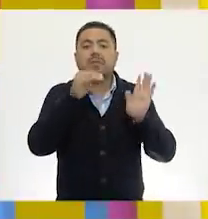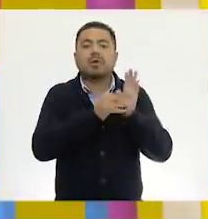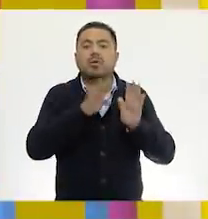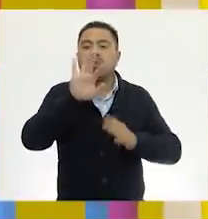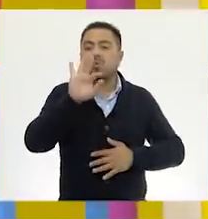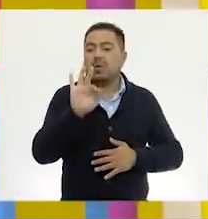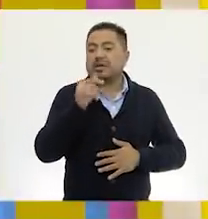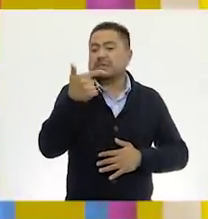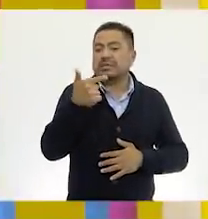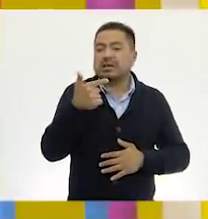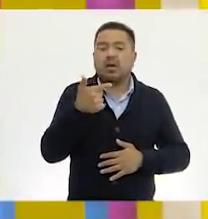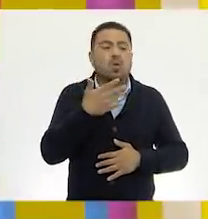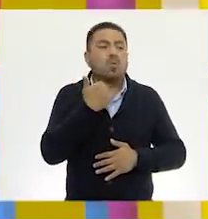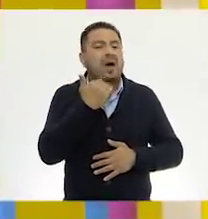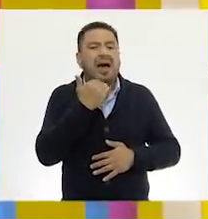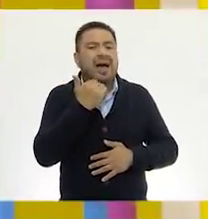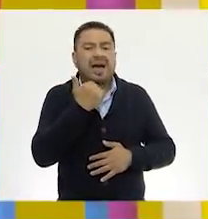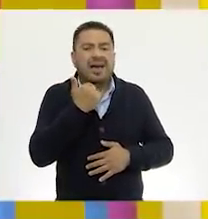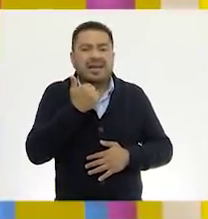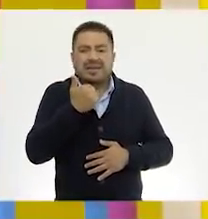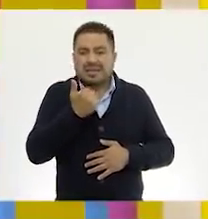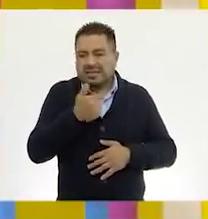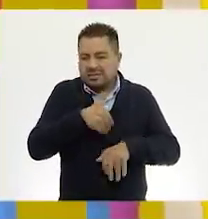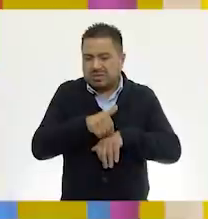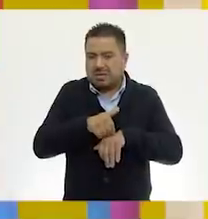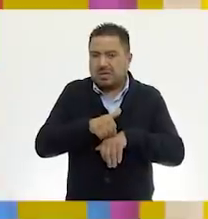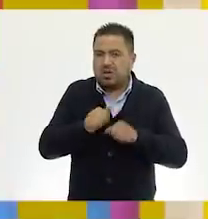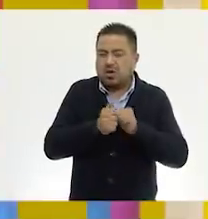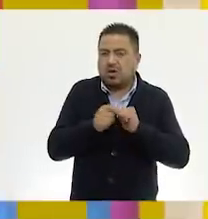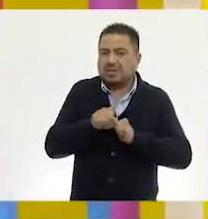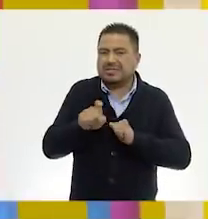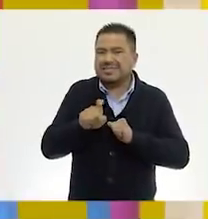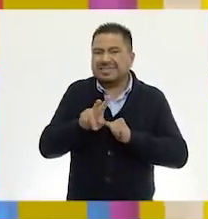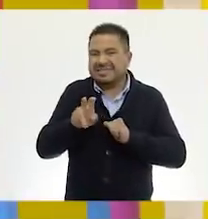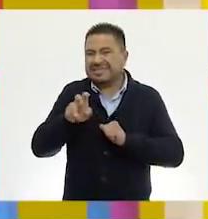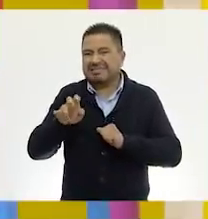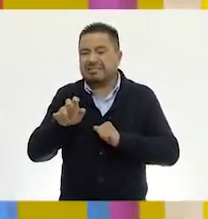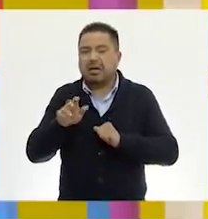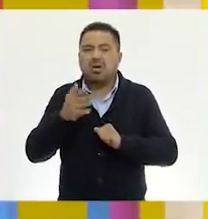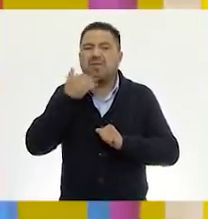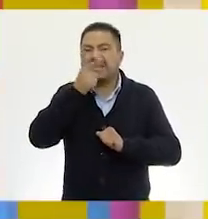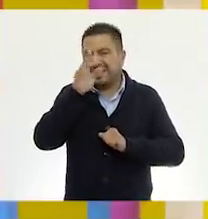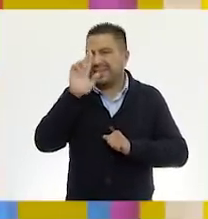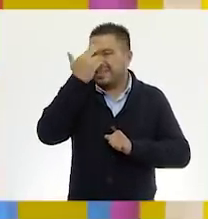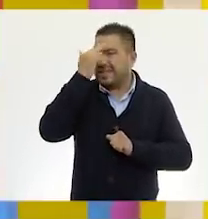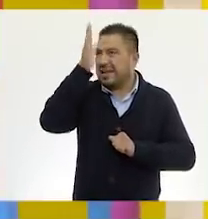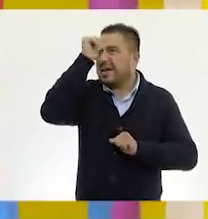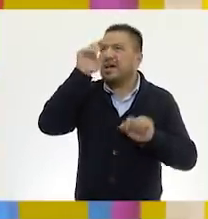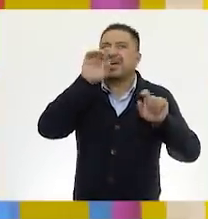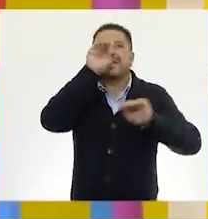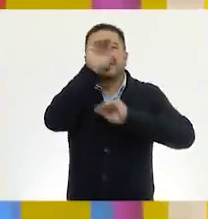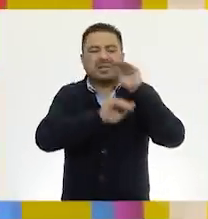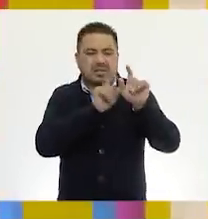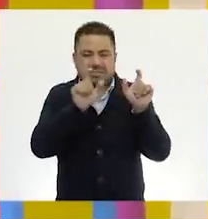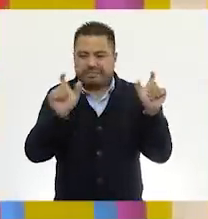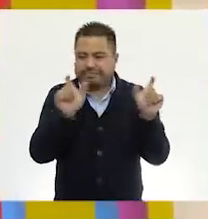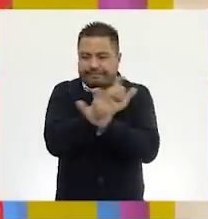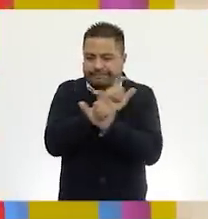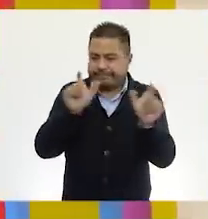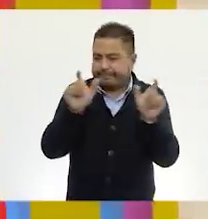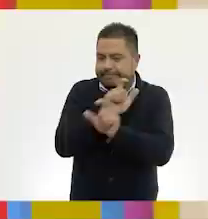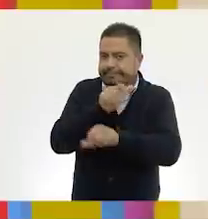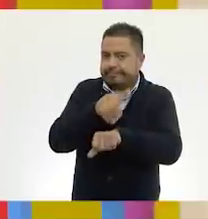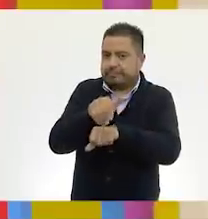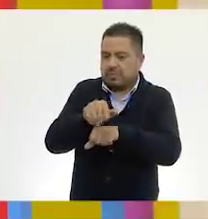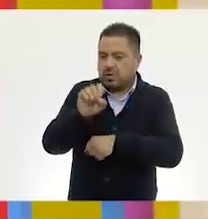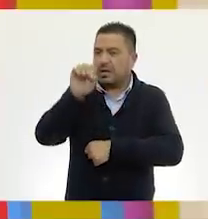cuarenta y siete, no aparece ninguna centena. ¿Se acuerdan cuando estábamos componiendo y descomponiendo los números? ¿Cómo los anotábamos?